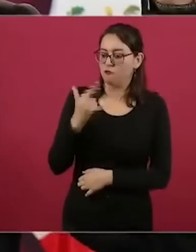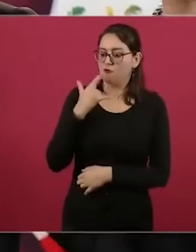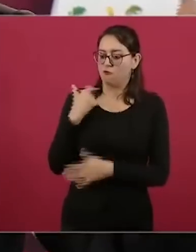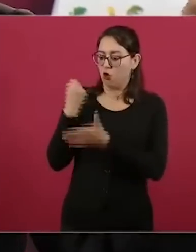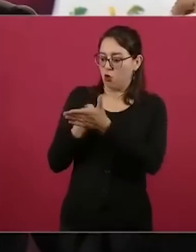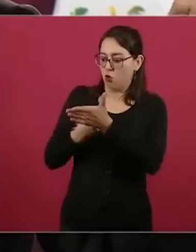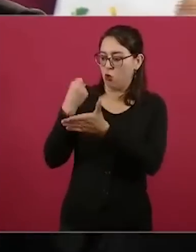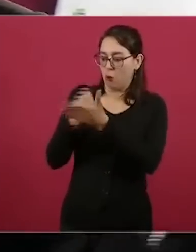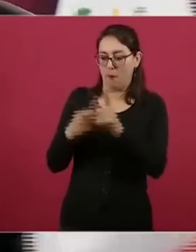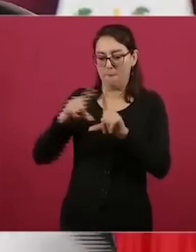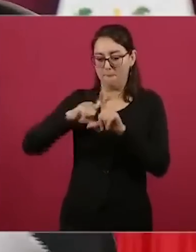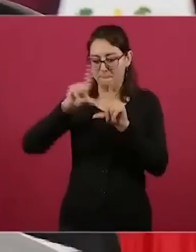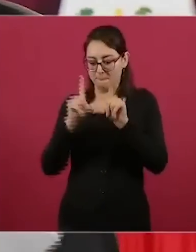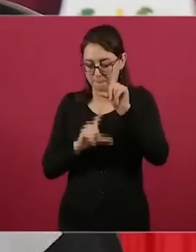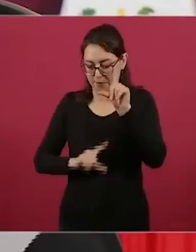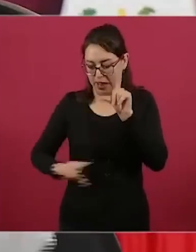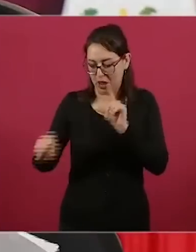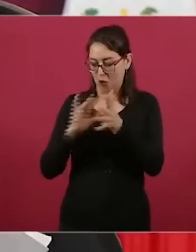lucha